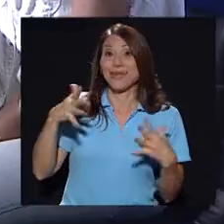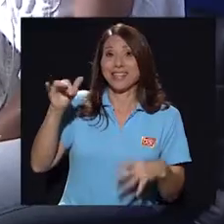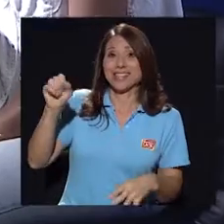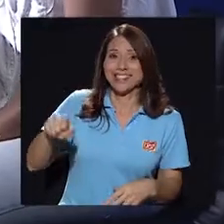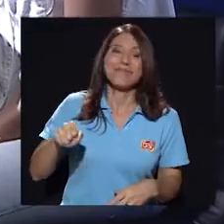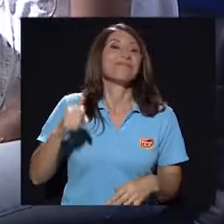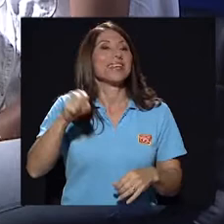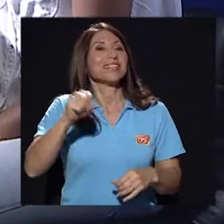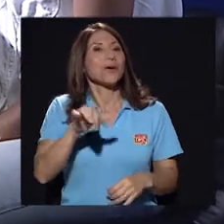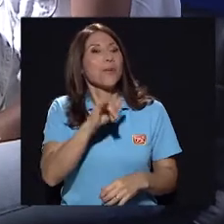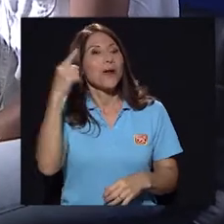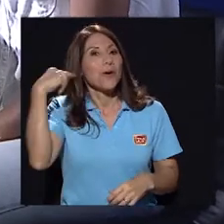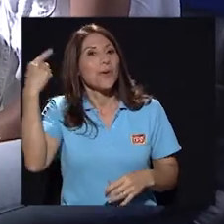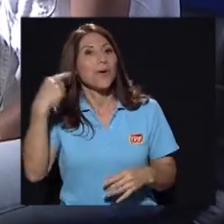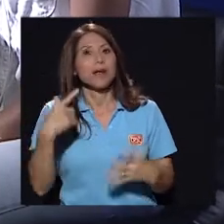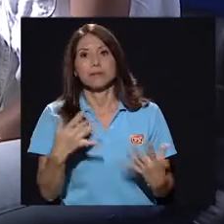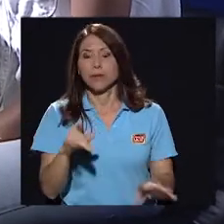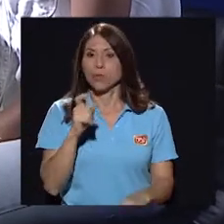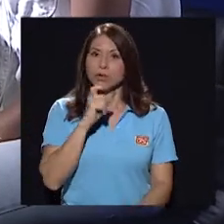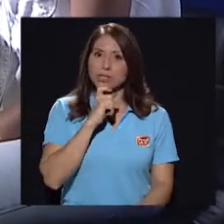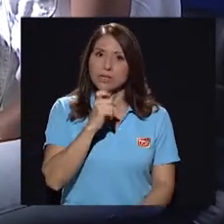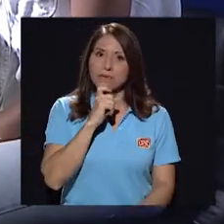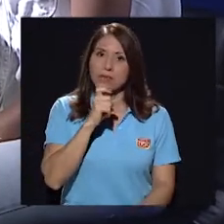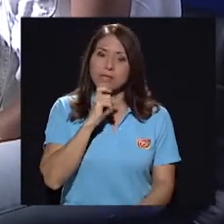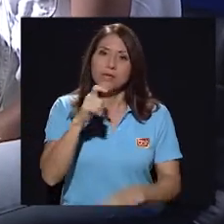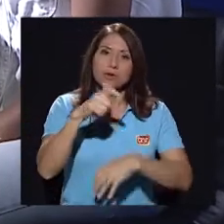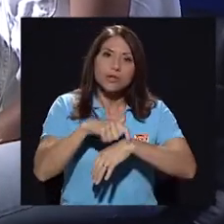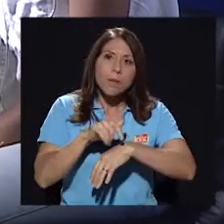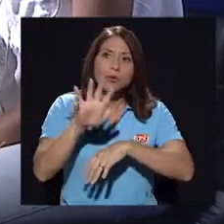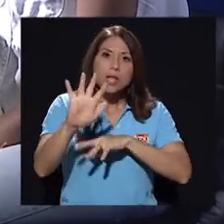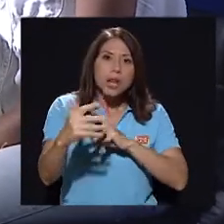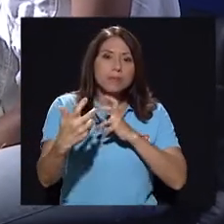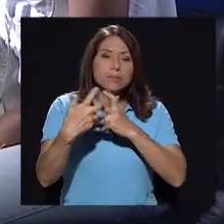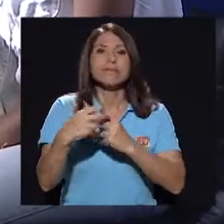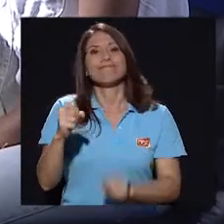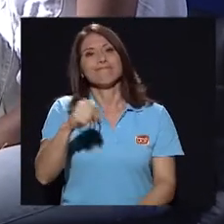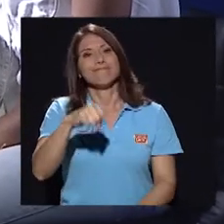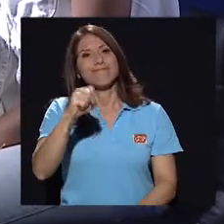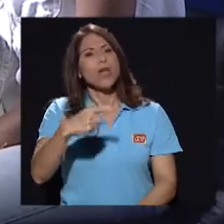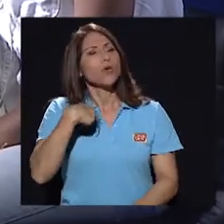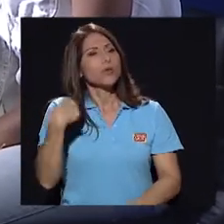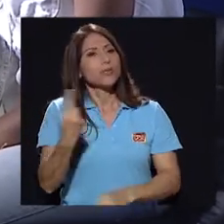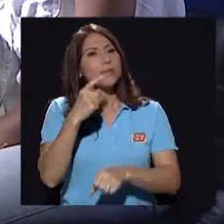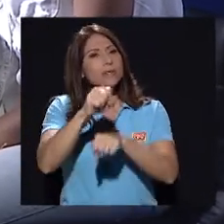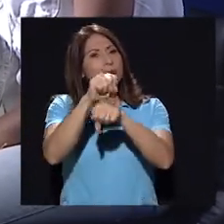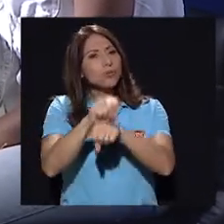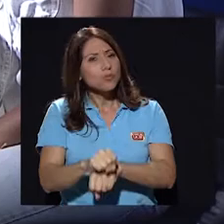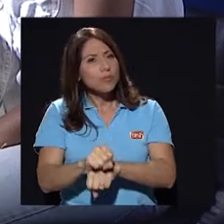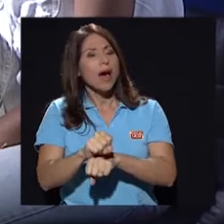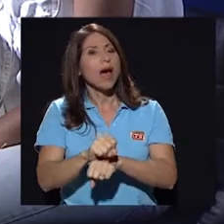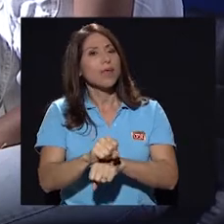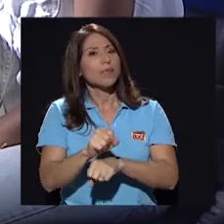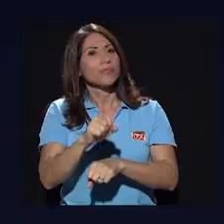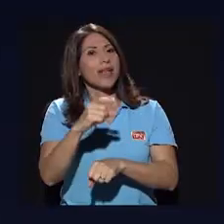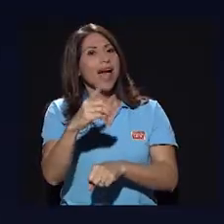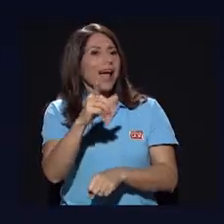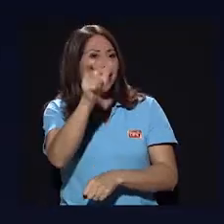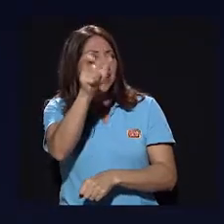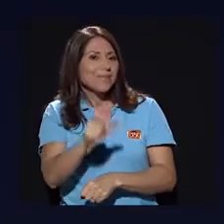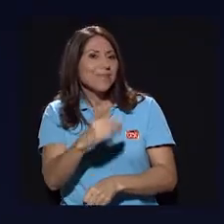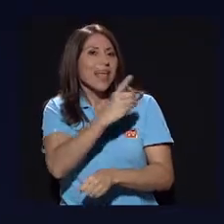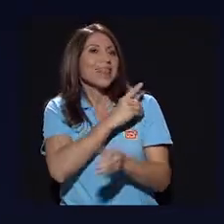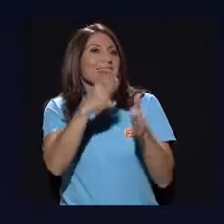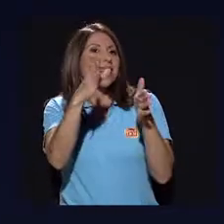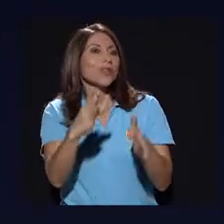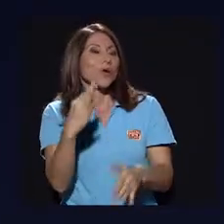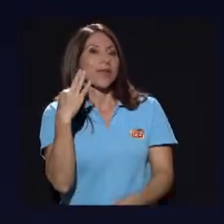¿Verdad? Porque uno siempre está acostumbrado a que sea el director, ¿verdad?